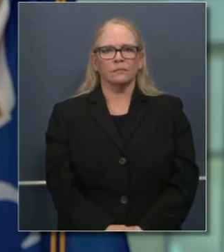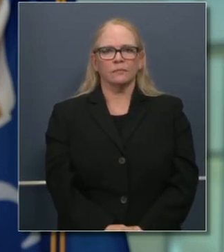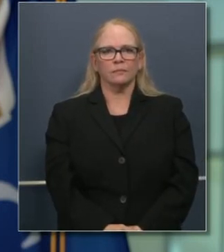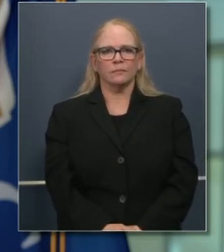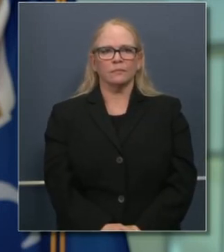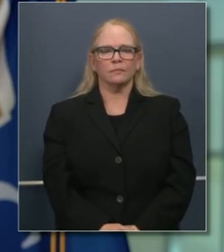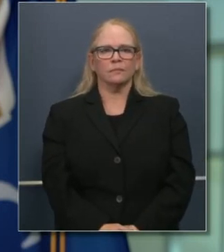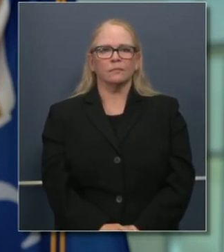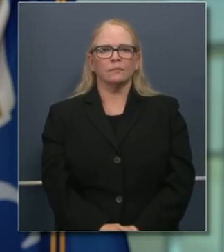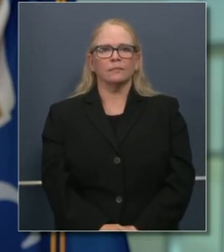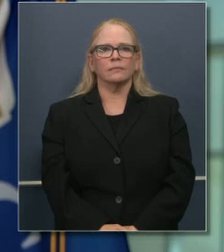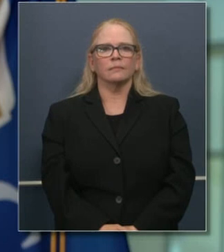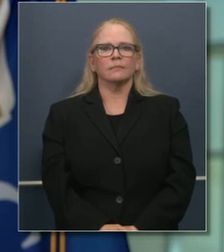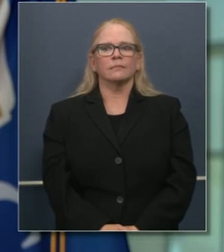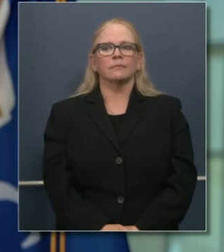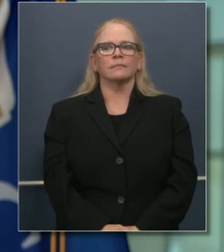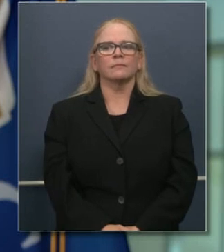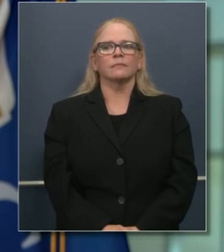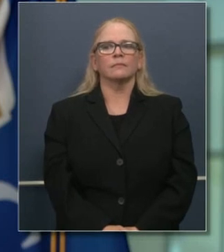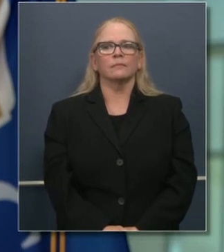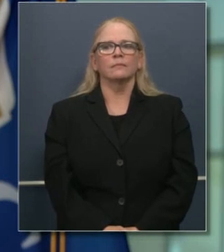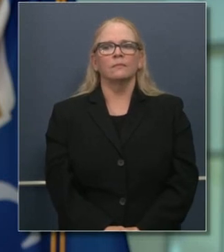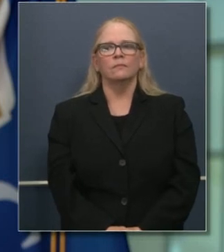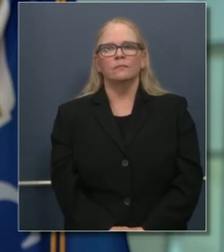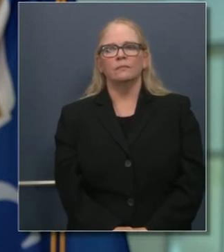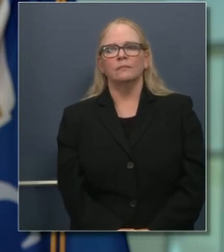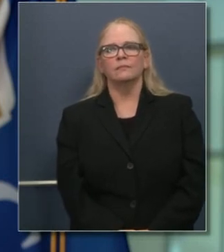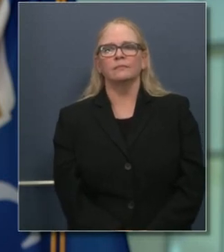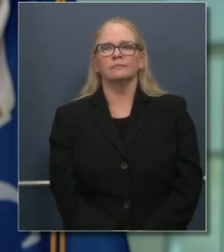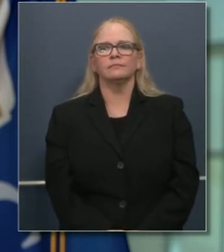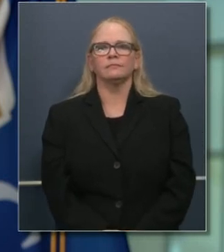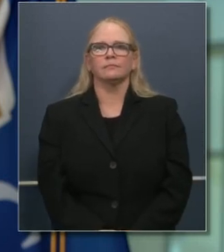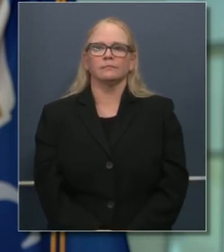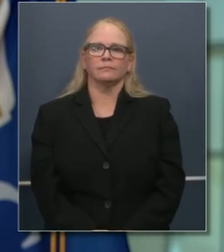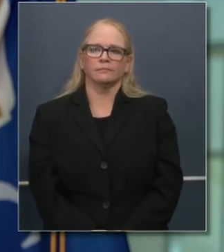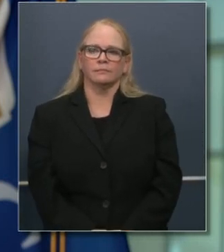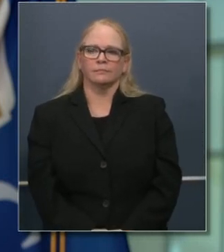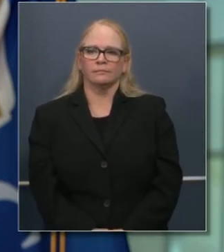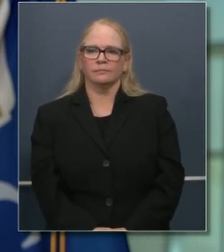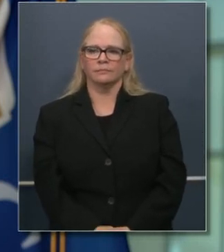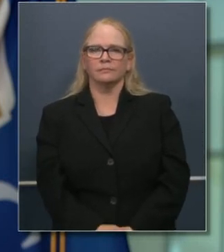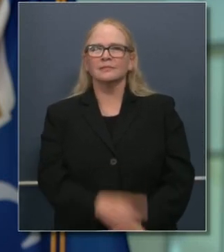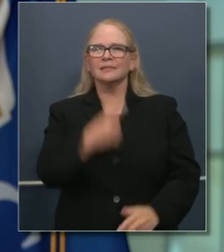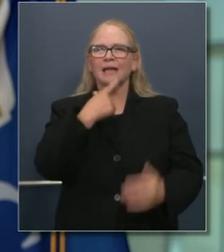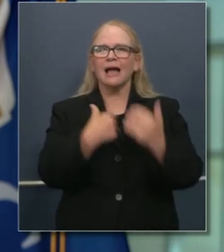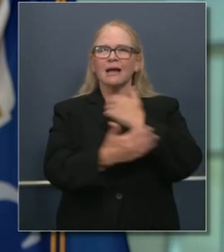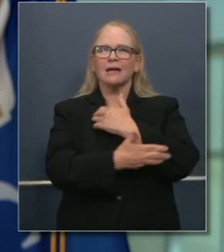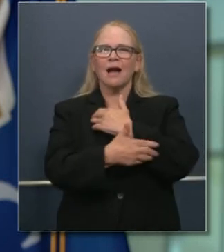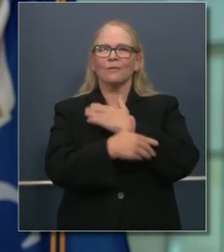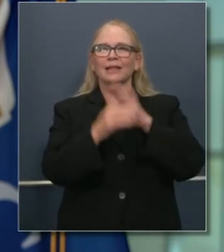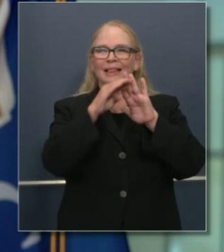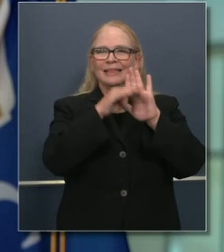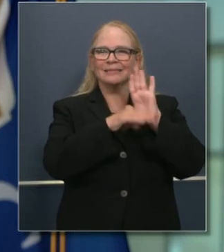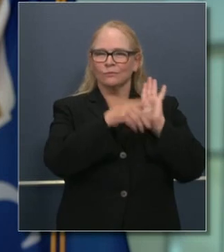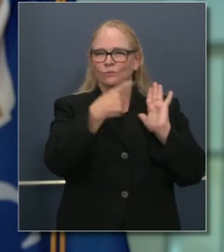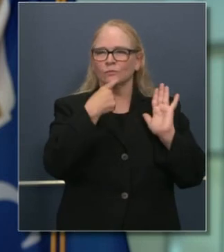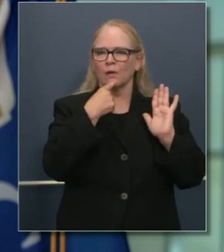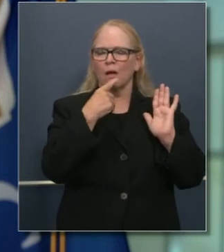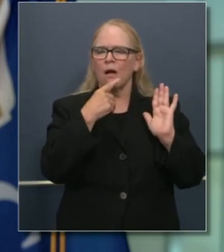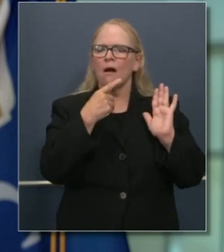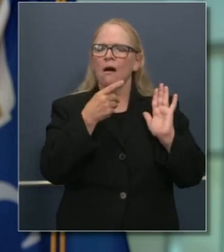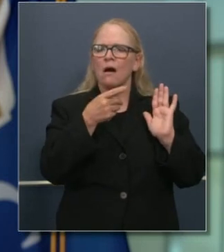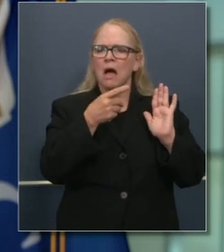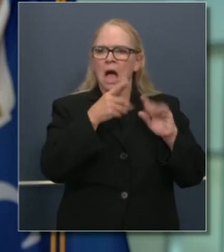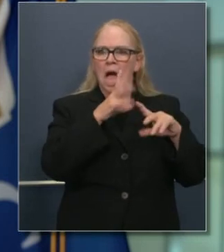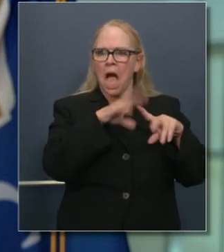Buenas tardes. Me pregunto esta lista de monitoreo del condado.